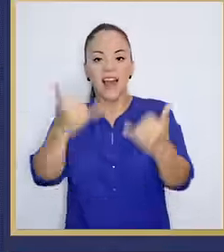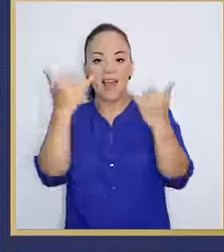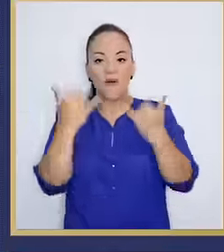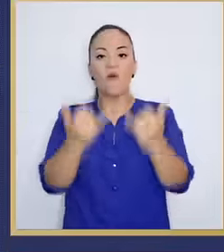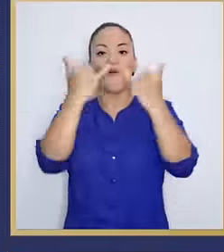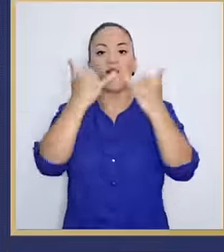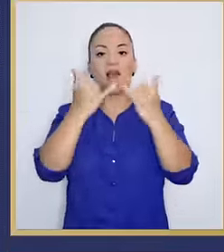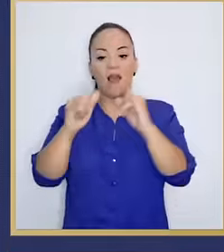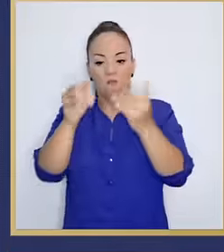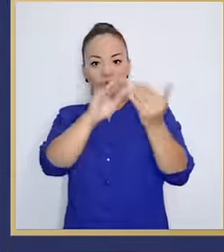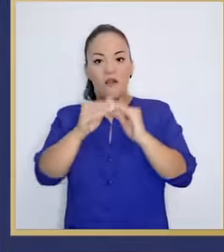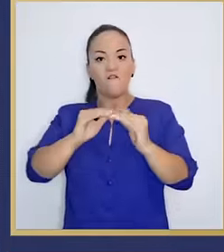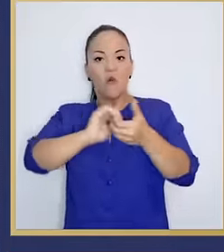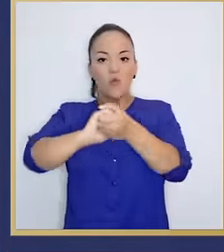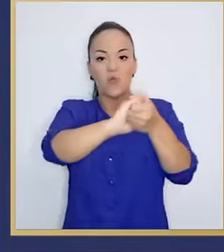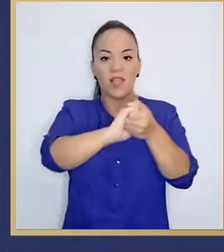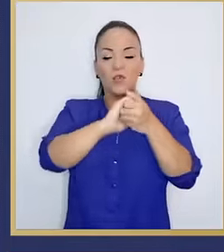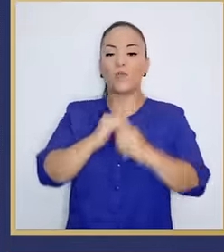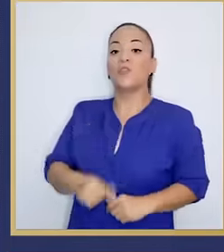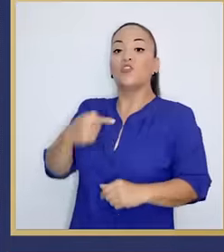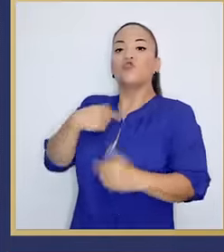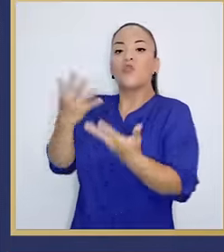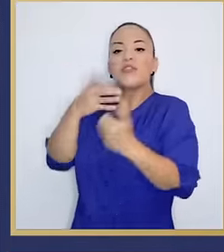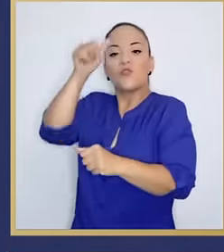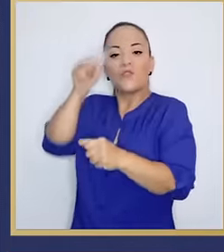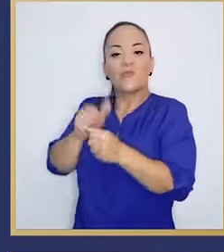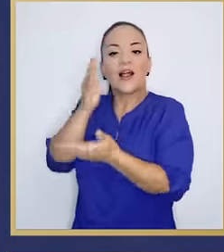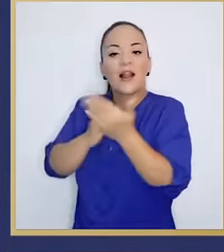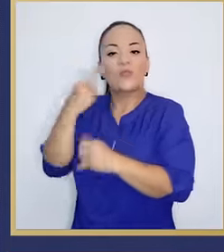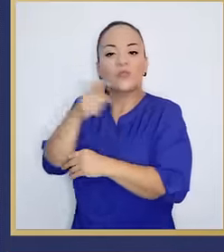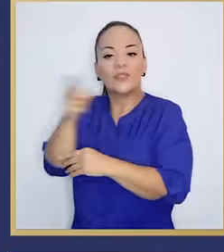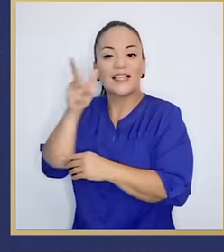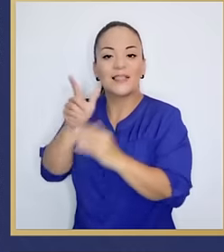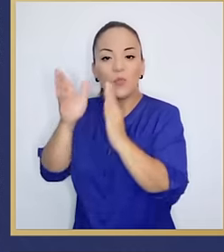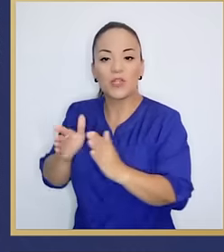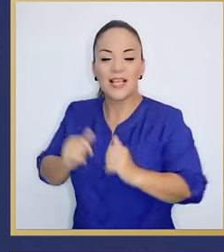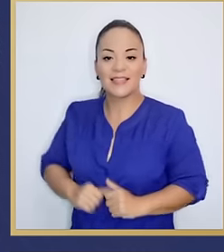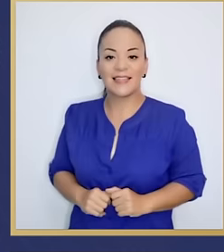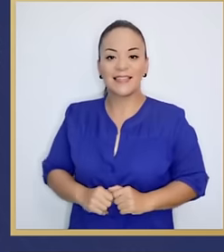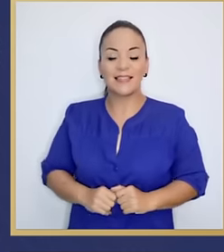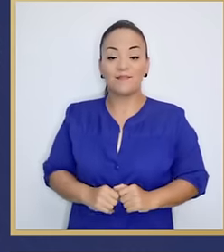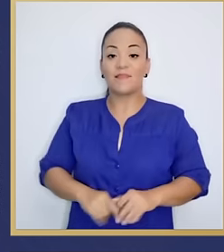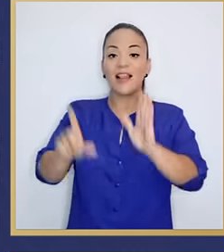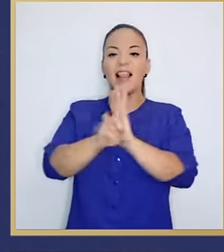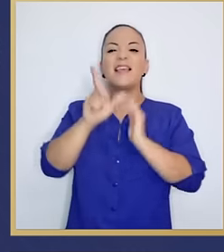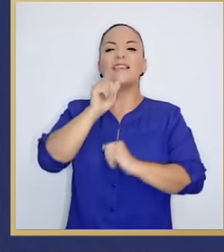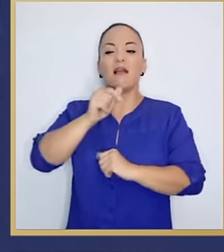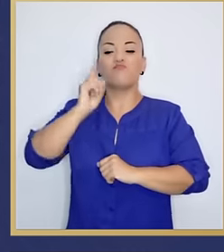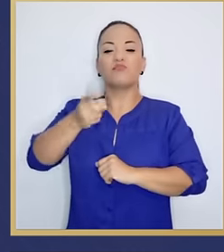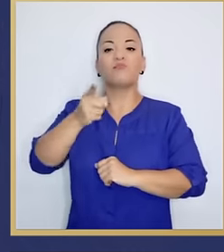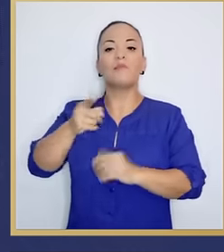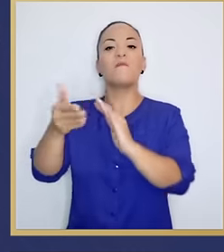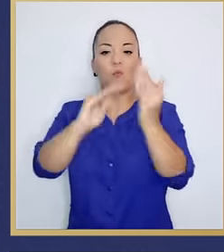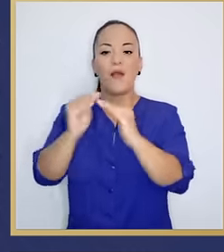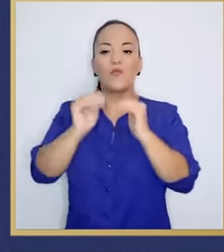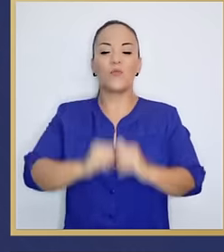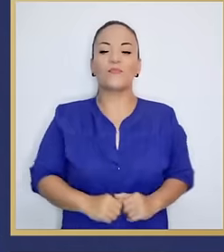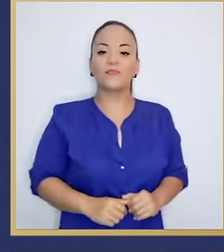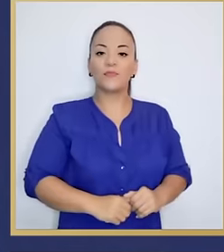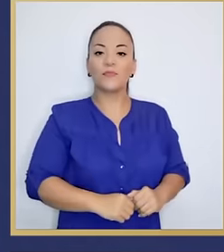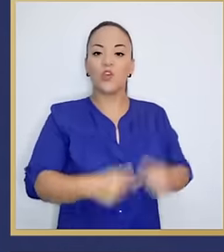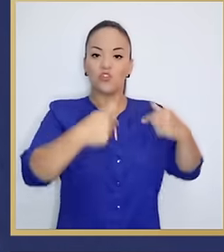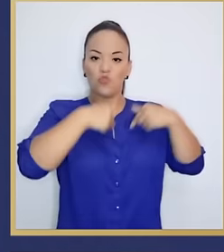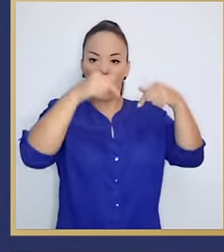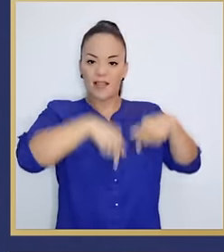unido. Pero les quiero recordar algo, Limónenses. La ley es el pueblo que está aquí. Hoy estoy aquí con la fuerza